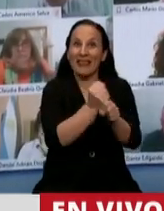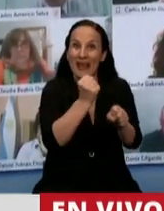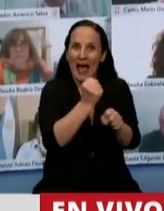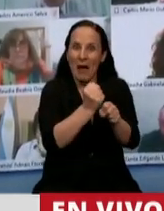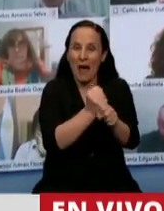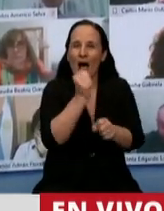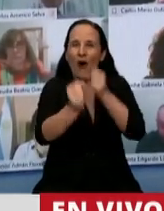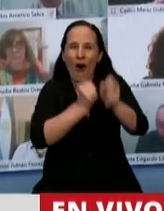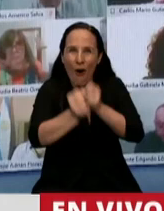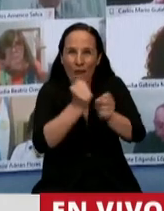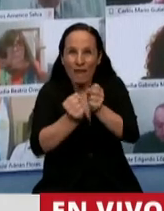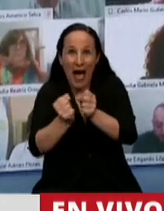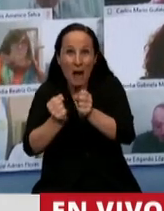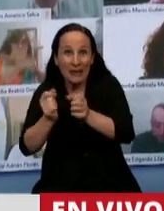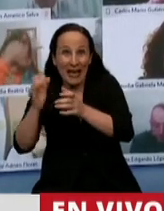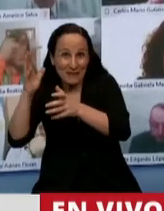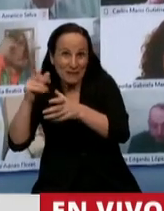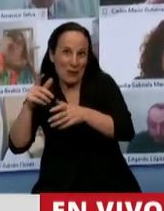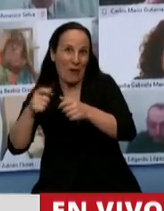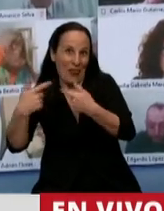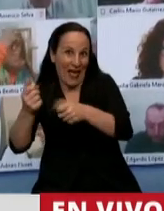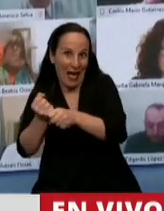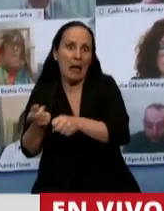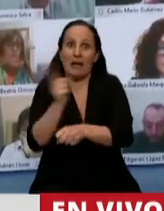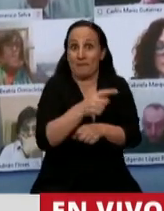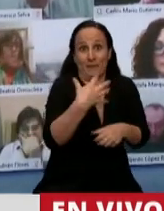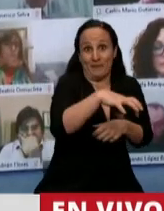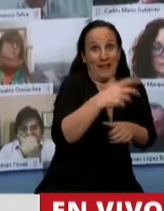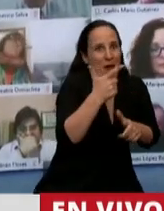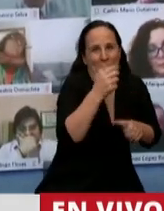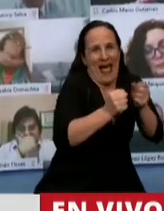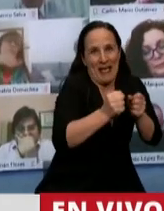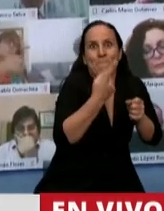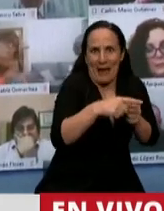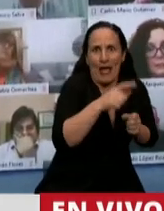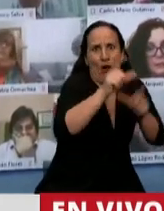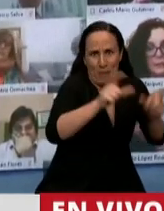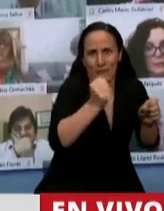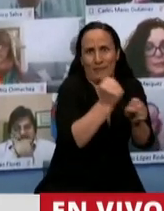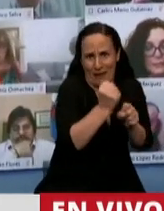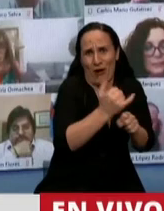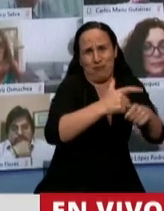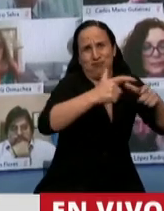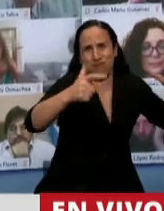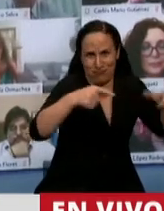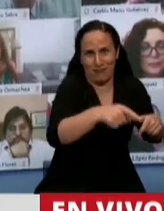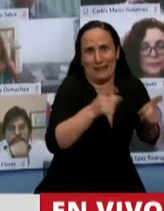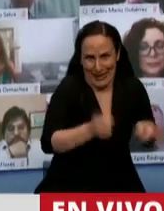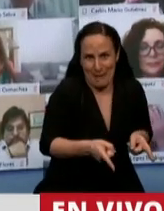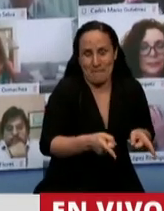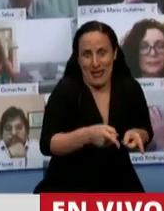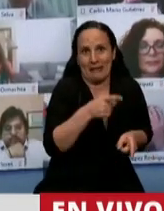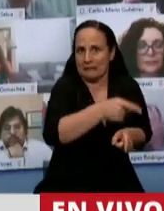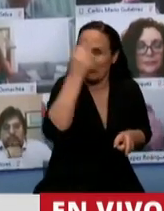denomina, podemos decir que el turismo es sinónimo de conexión, que es sinónimo de puentes, y que hoy se encuentra coartado